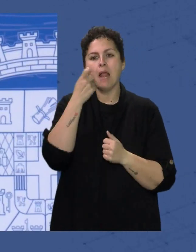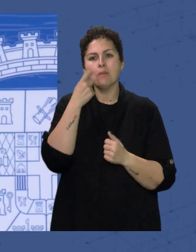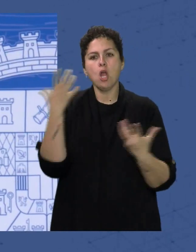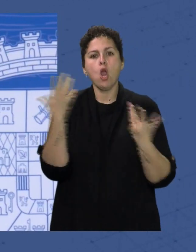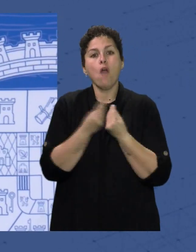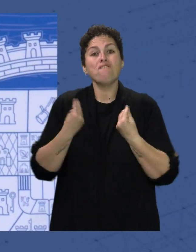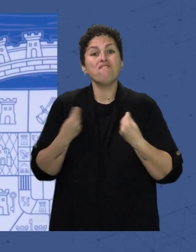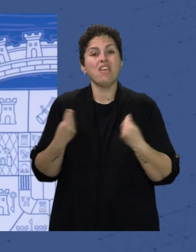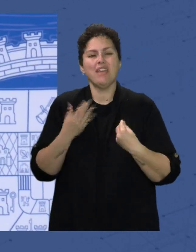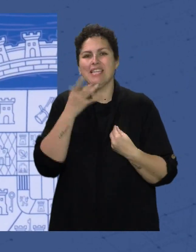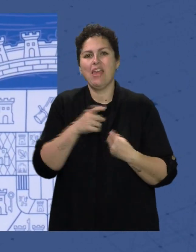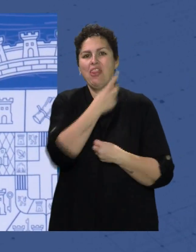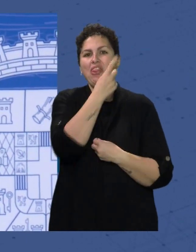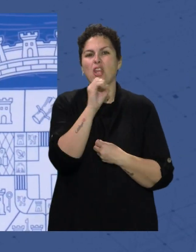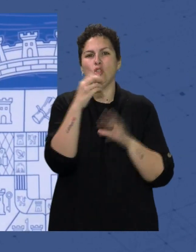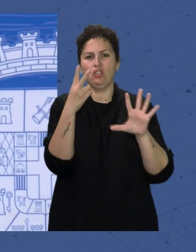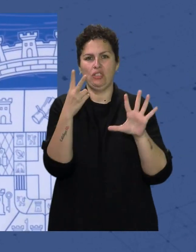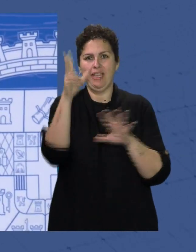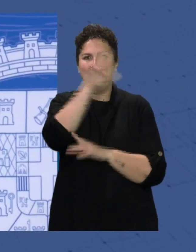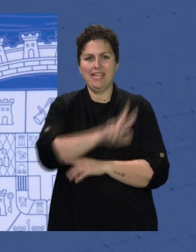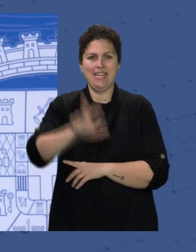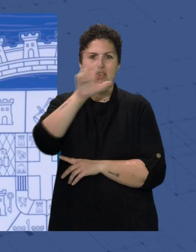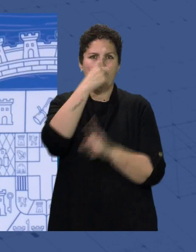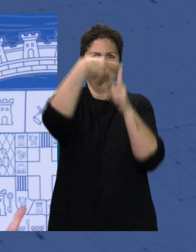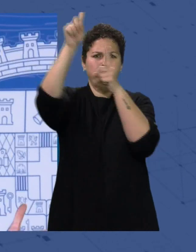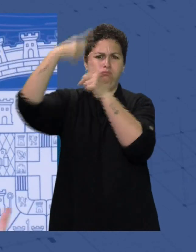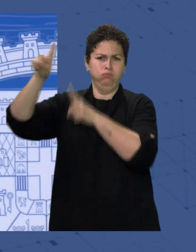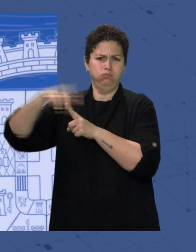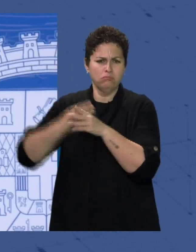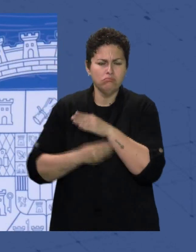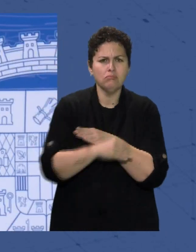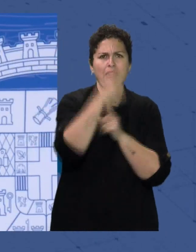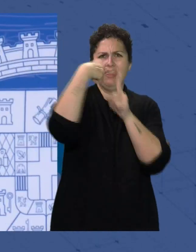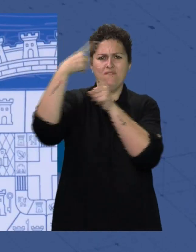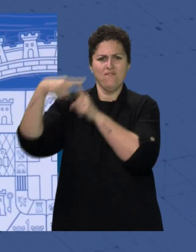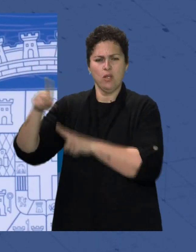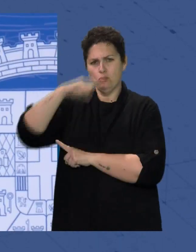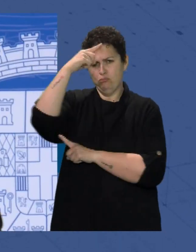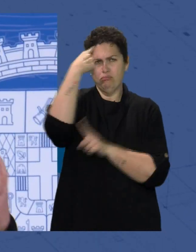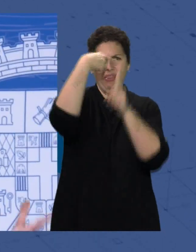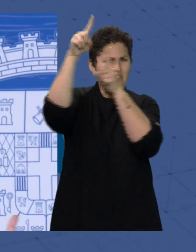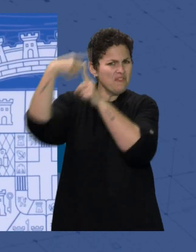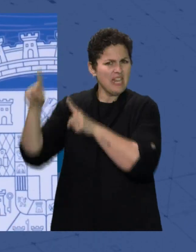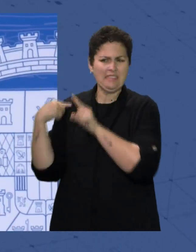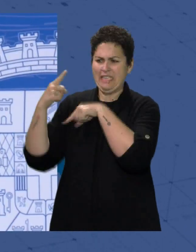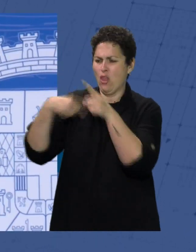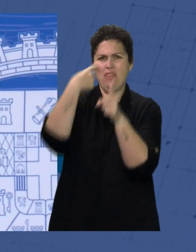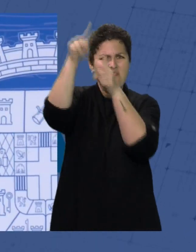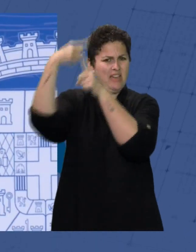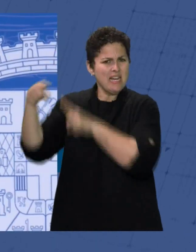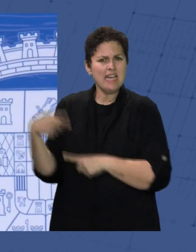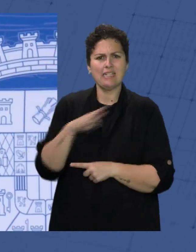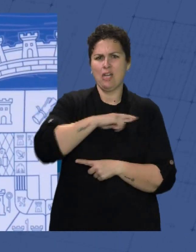107 Nacionalidades Distintas Con orígenes Diferentes Con culturas Diferentes Tradiciones Diferentes Religiones